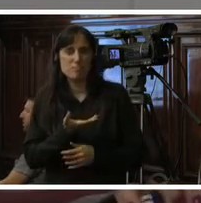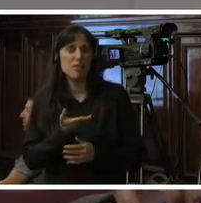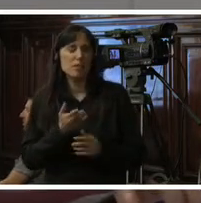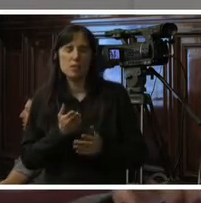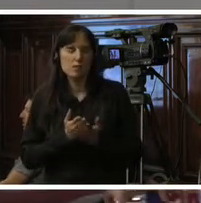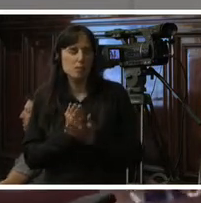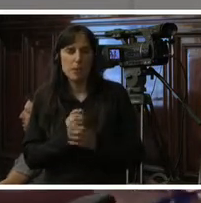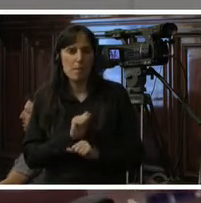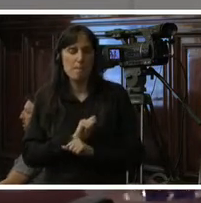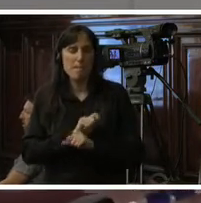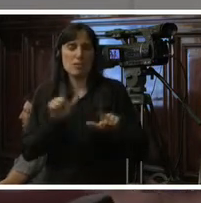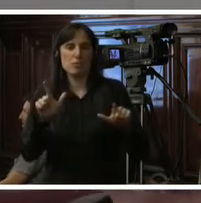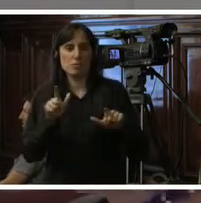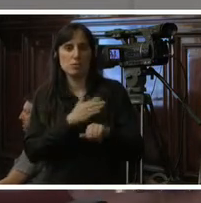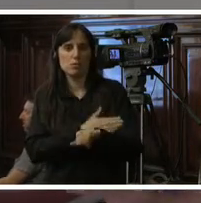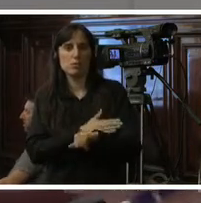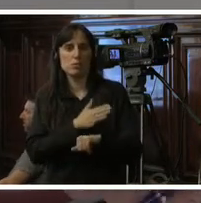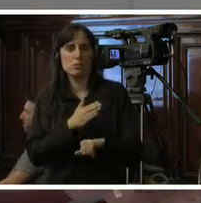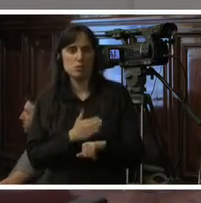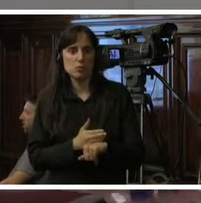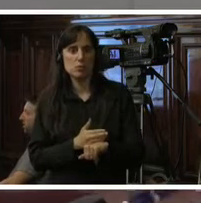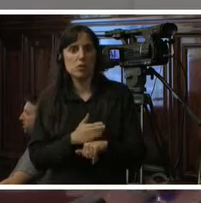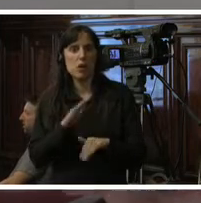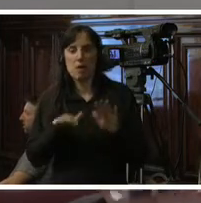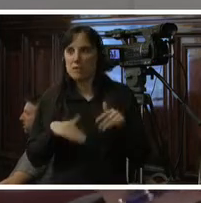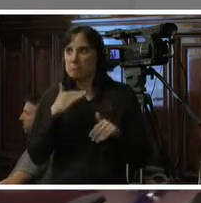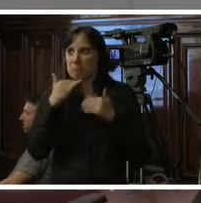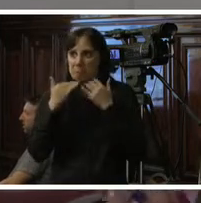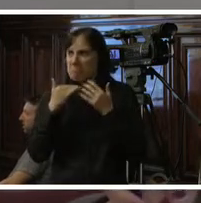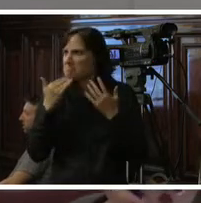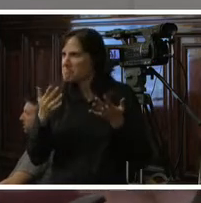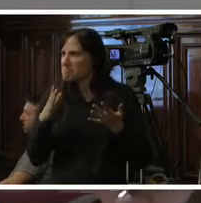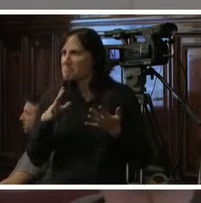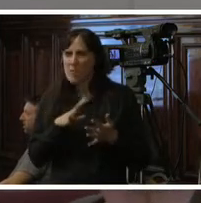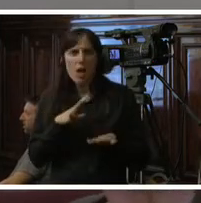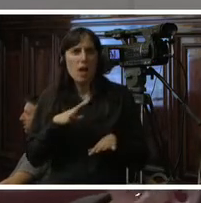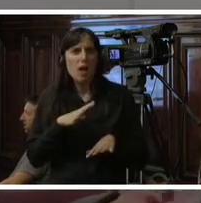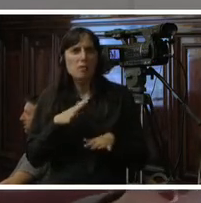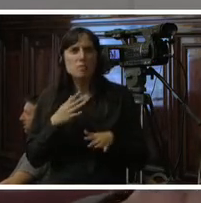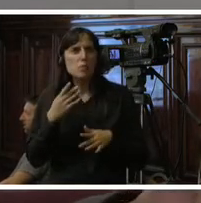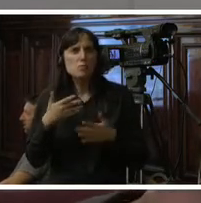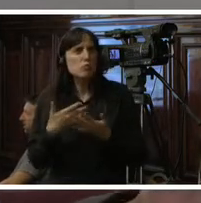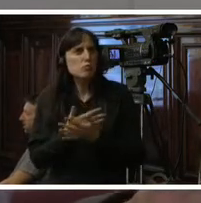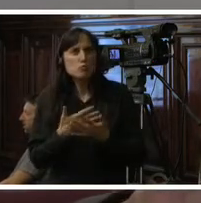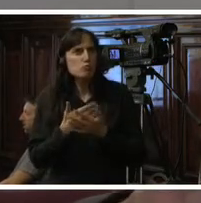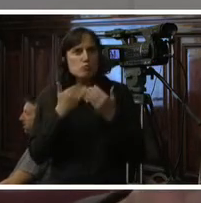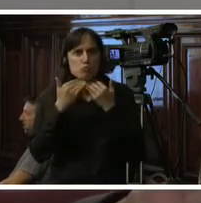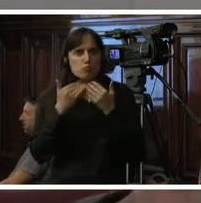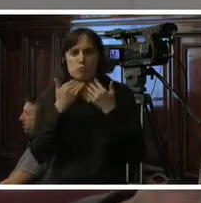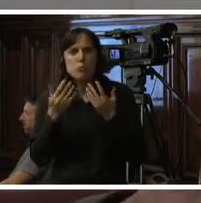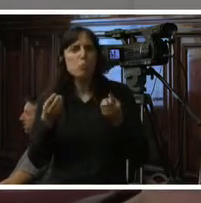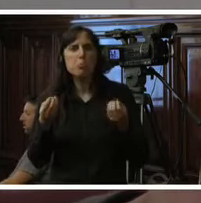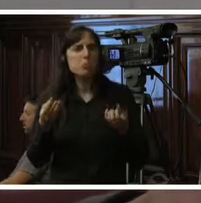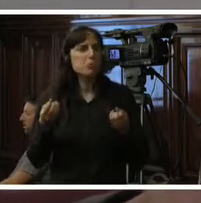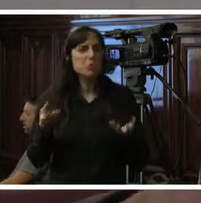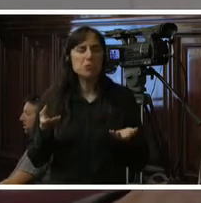pega más duro y muchas veces ni siquiera tienen conocimiento del hecho de que han sufrido por algo que han padecido algo porque